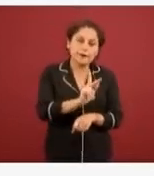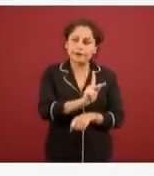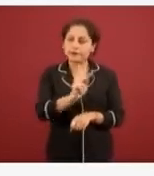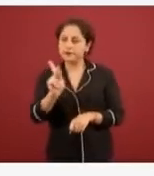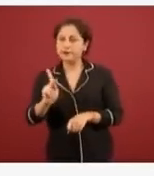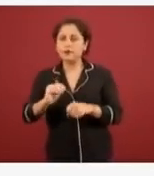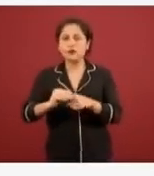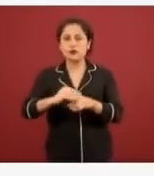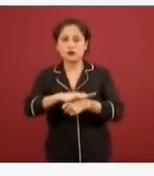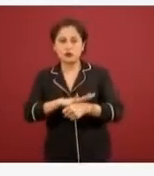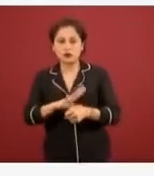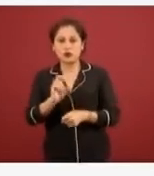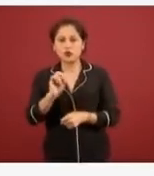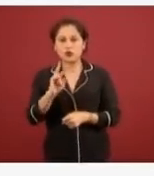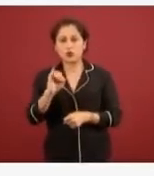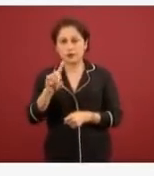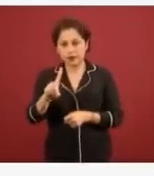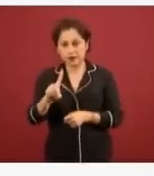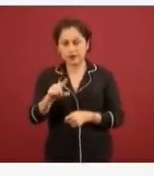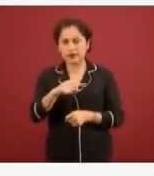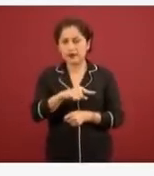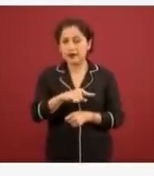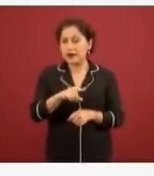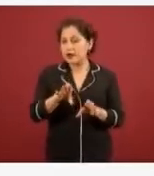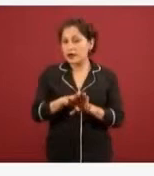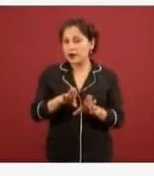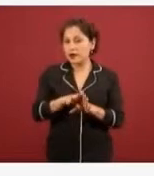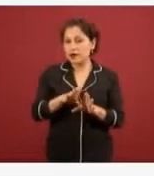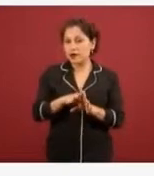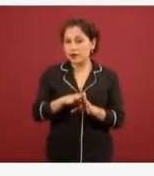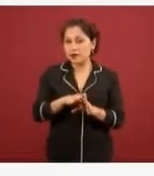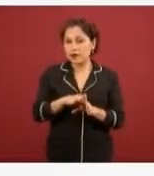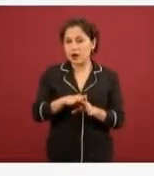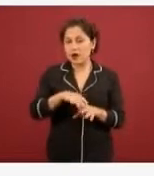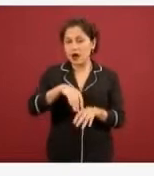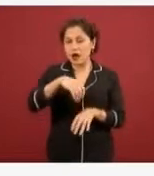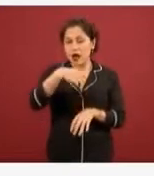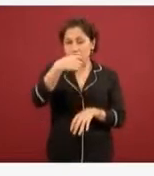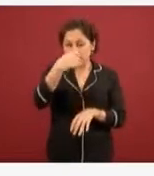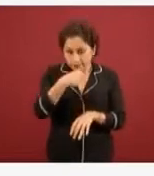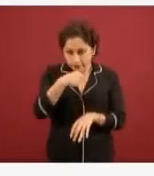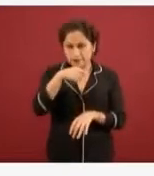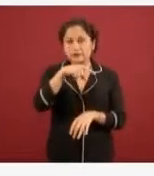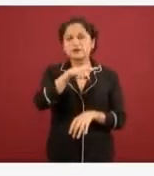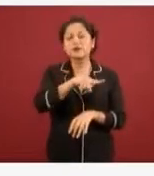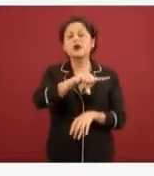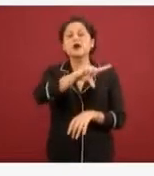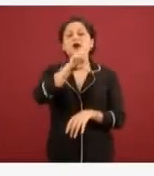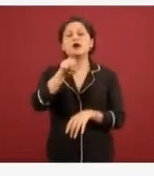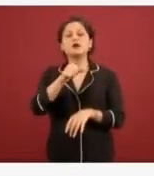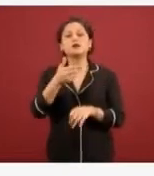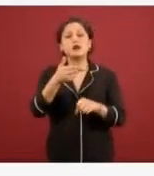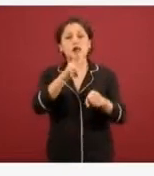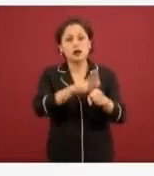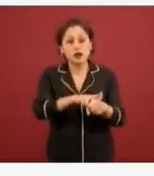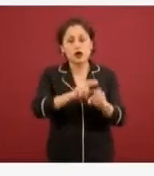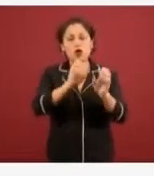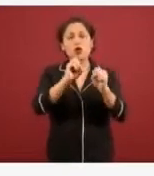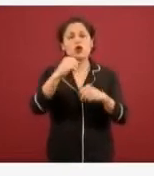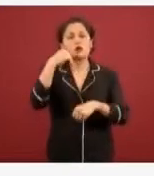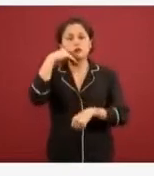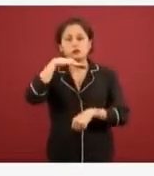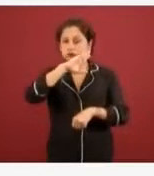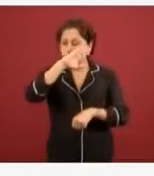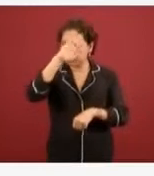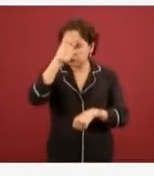Estas no tienen que cumplir con que estornuden y fallan a consulta, están consideradas aquí, o estornudo, fiebre y van a estar aquí.